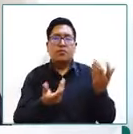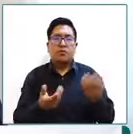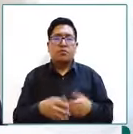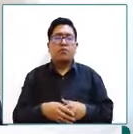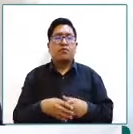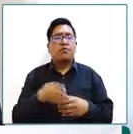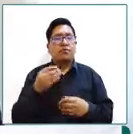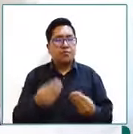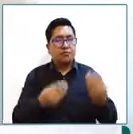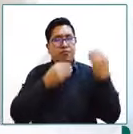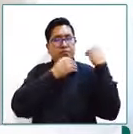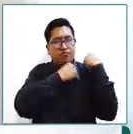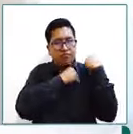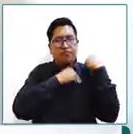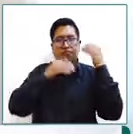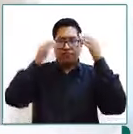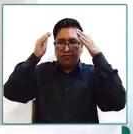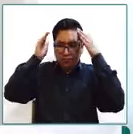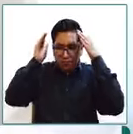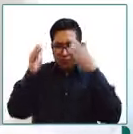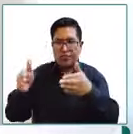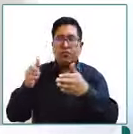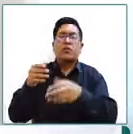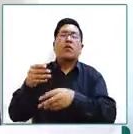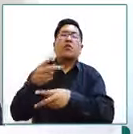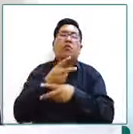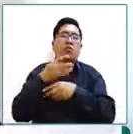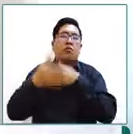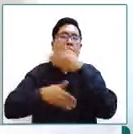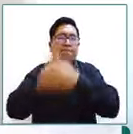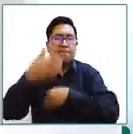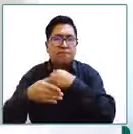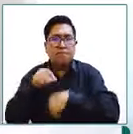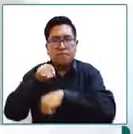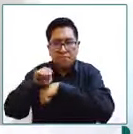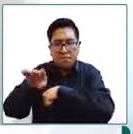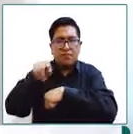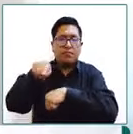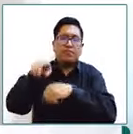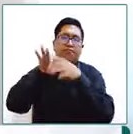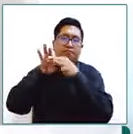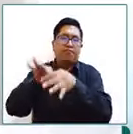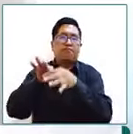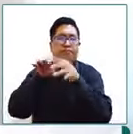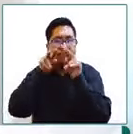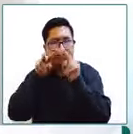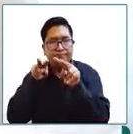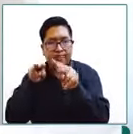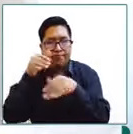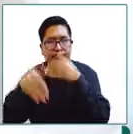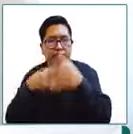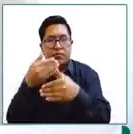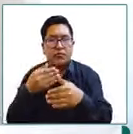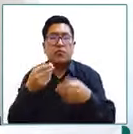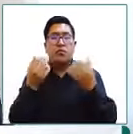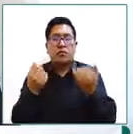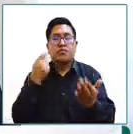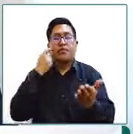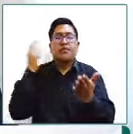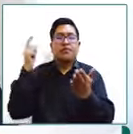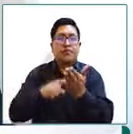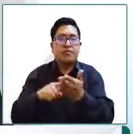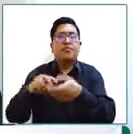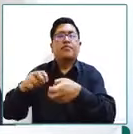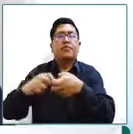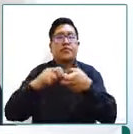obligados a hacer un acompañamiento a estas recomendaciones identificadas la problemática y las